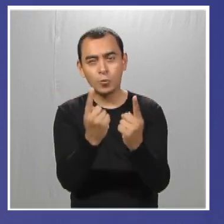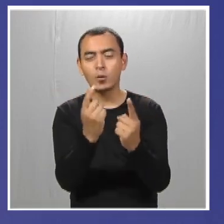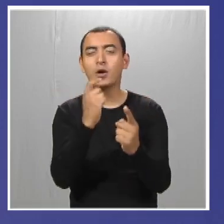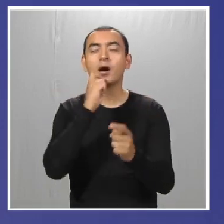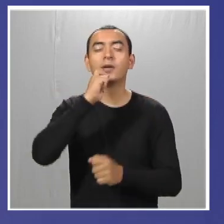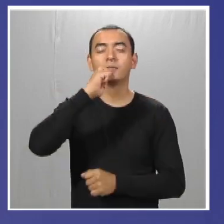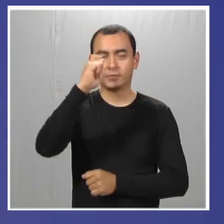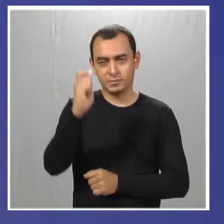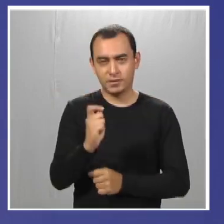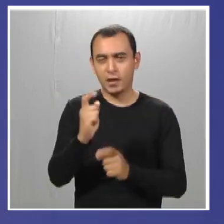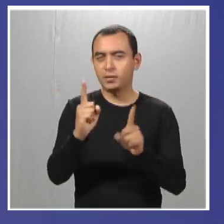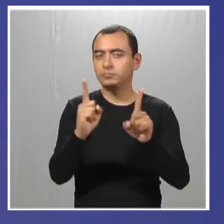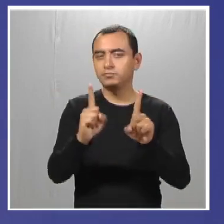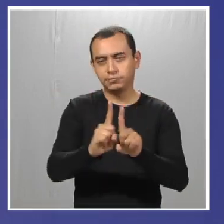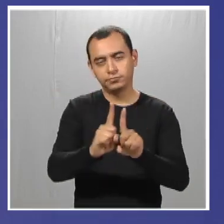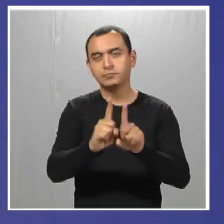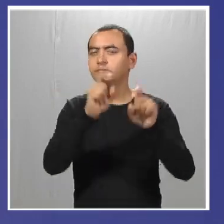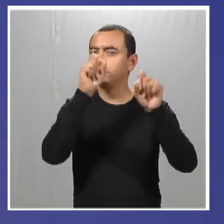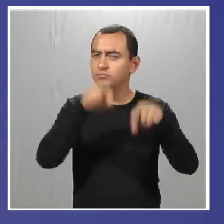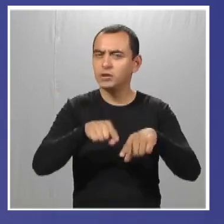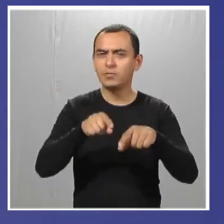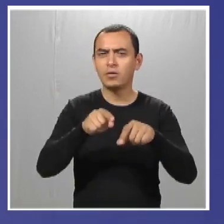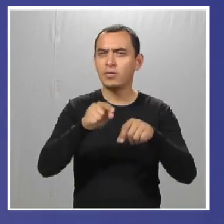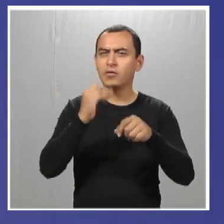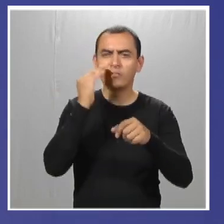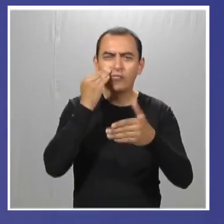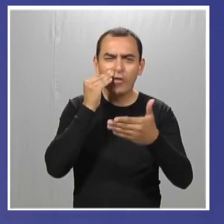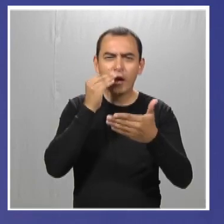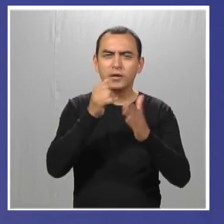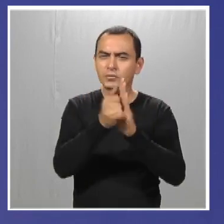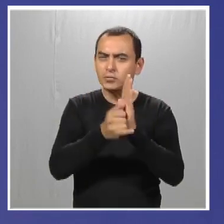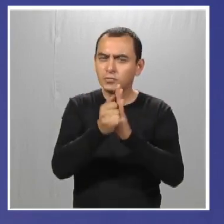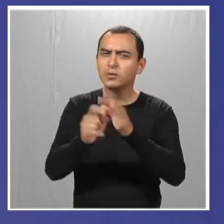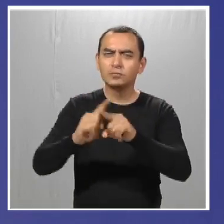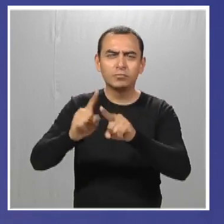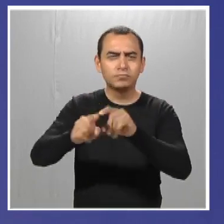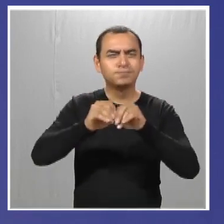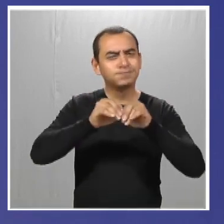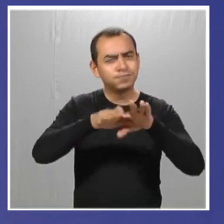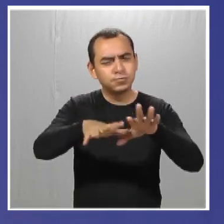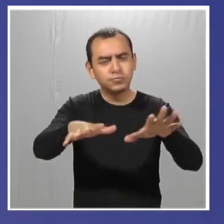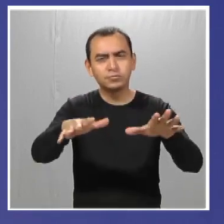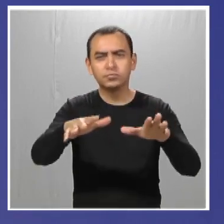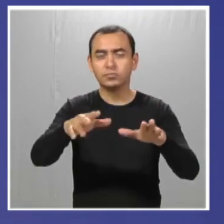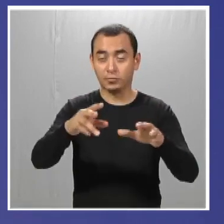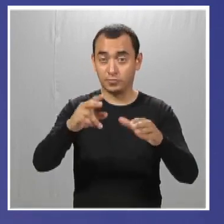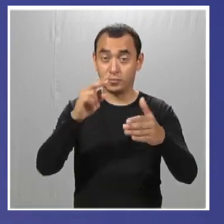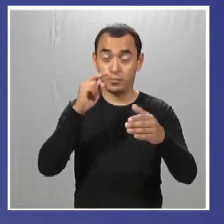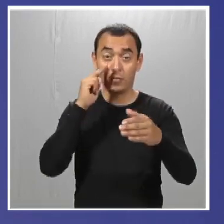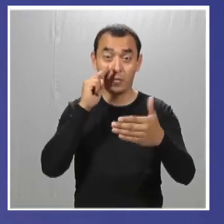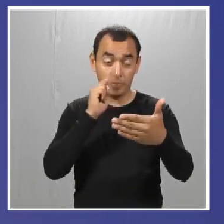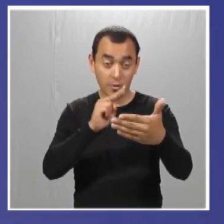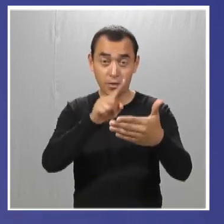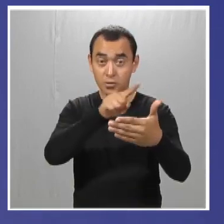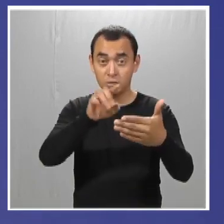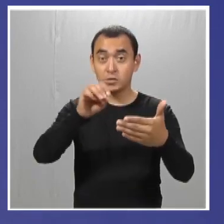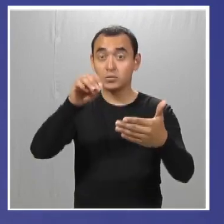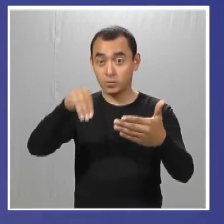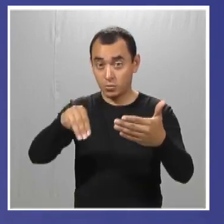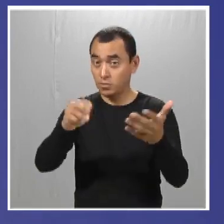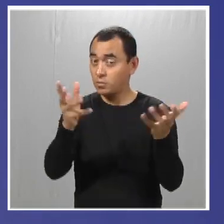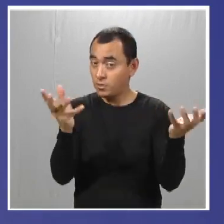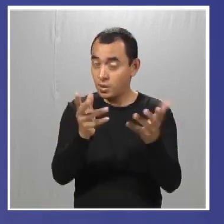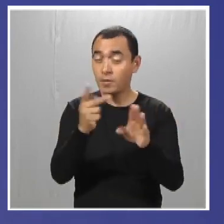de uno a uno, amistad uno a uno. Pero también las redes sociales han apoyado mucho, las plataformas digitales han apoyado muchísimo. Y vía Zoom